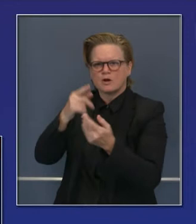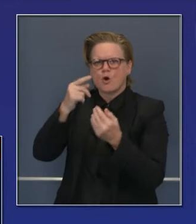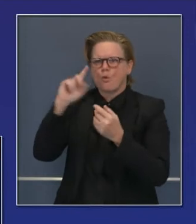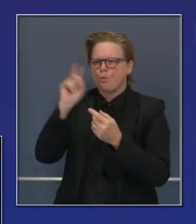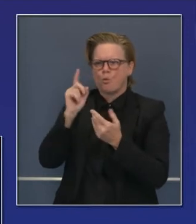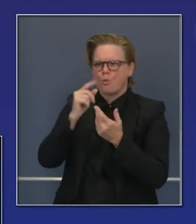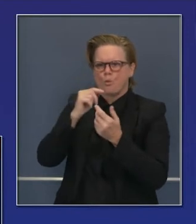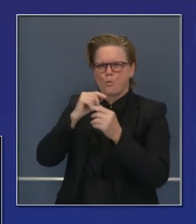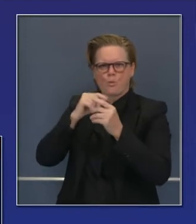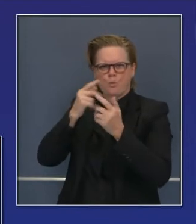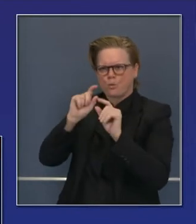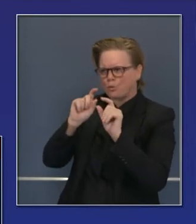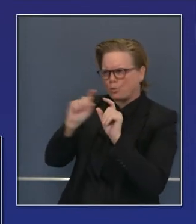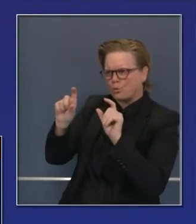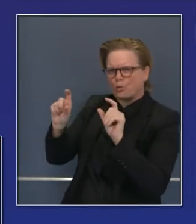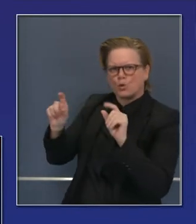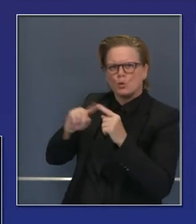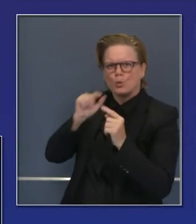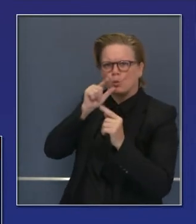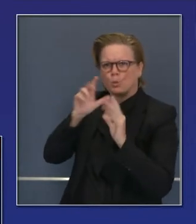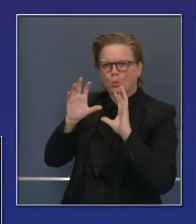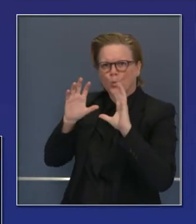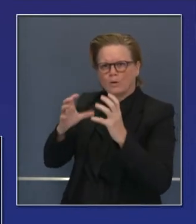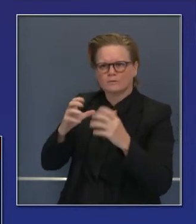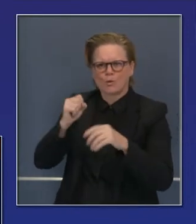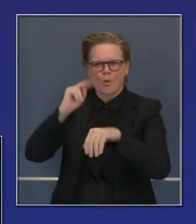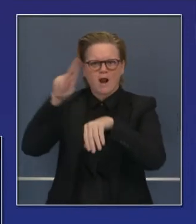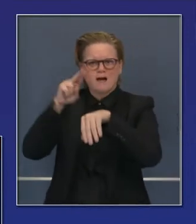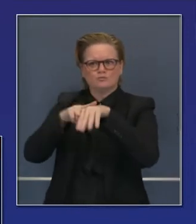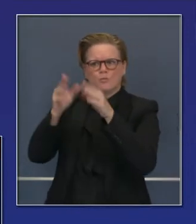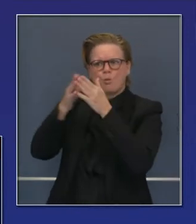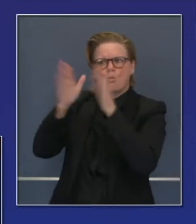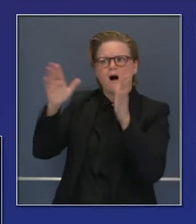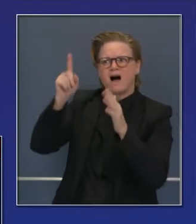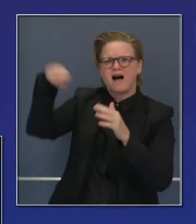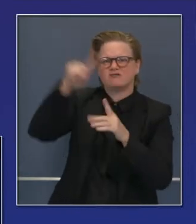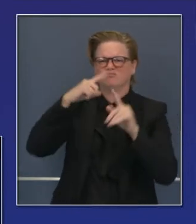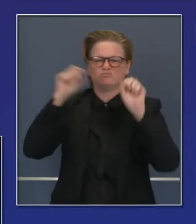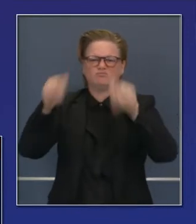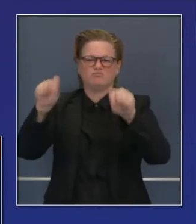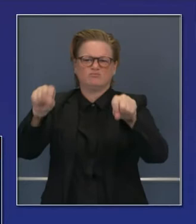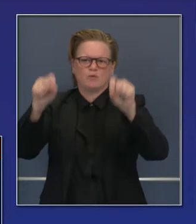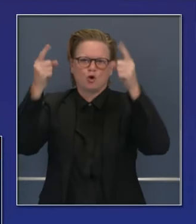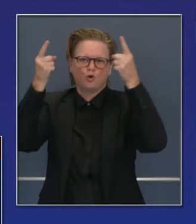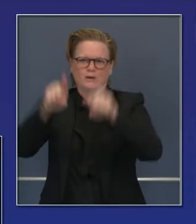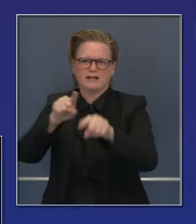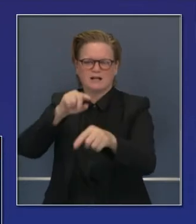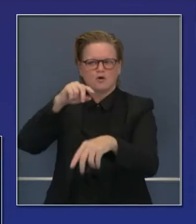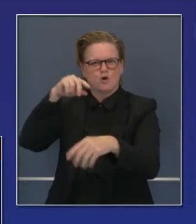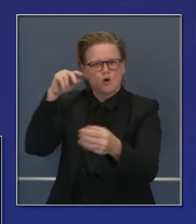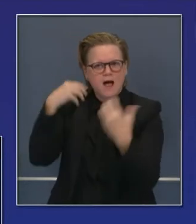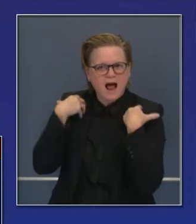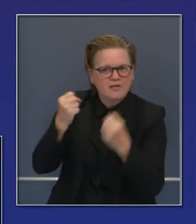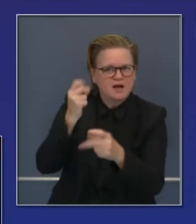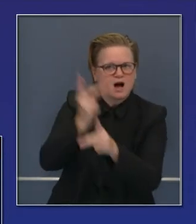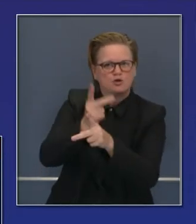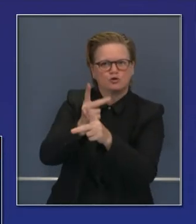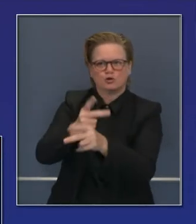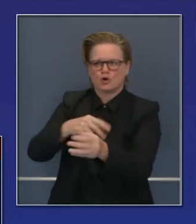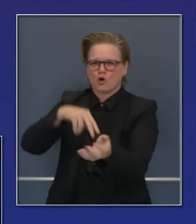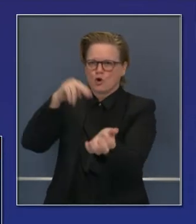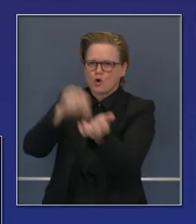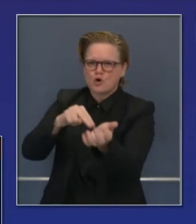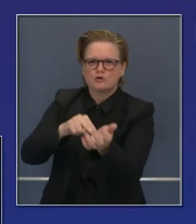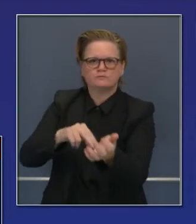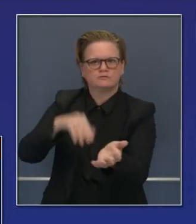noticias nacionales que dicen estamos todos de acuerdo generalmente que los trabajadores esenciales, enfermeras, doctores deben ser